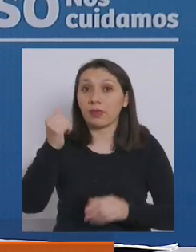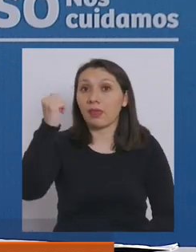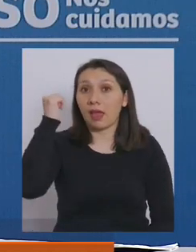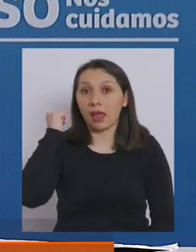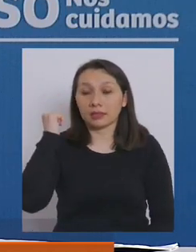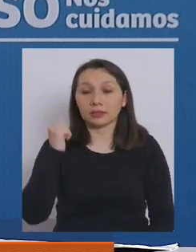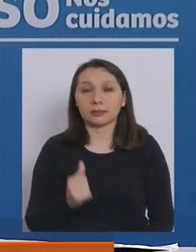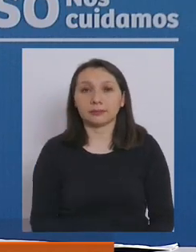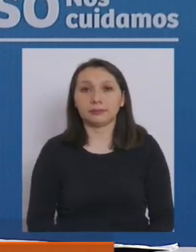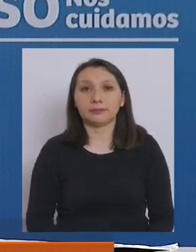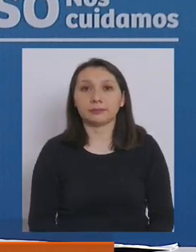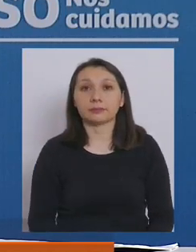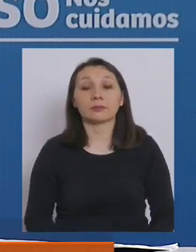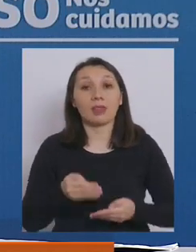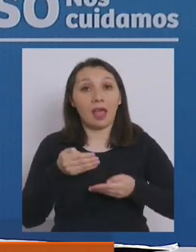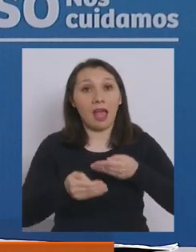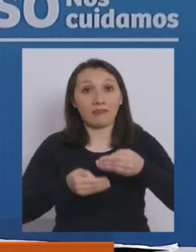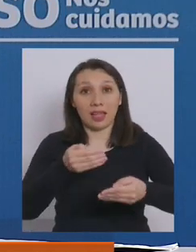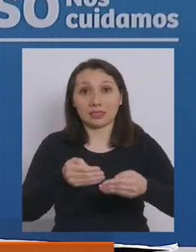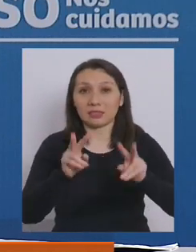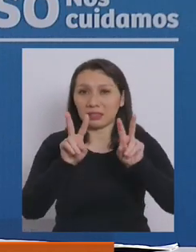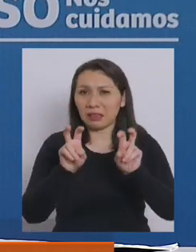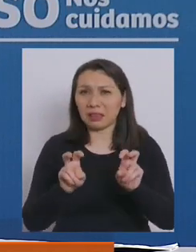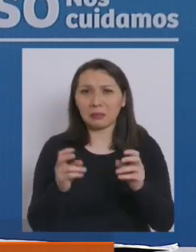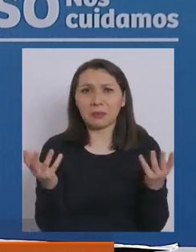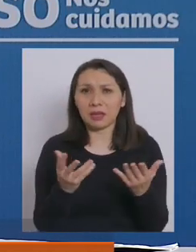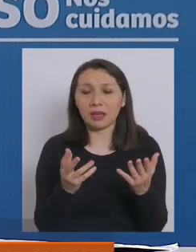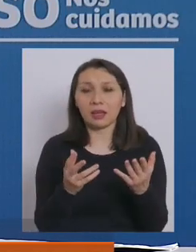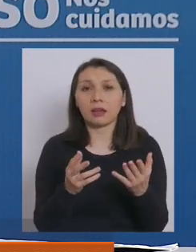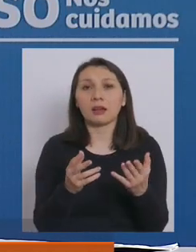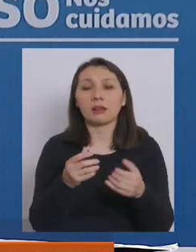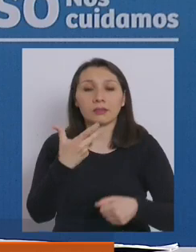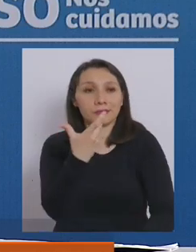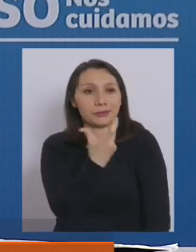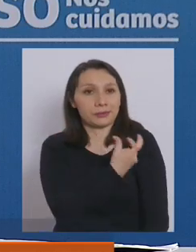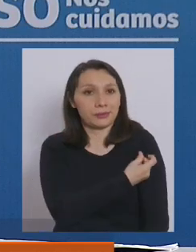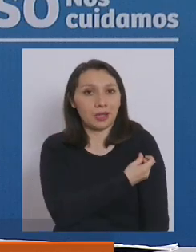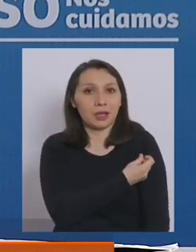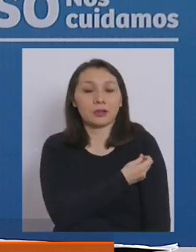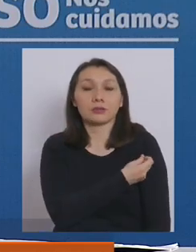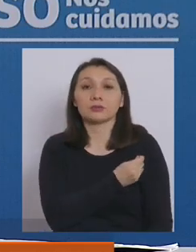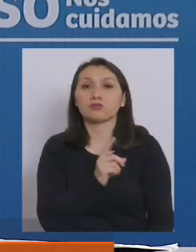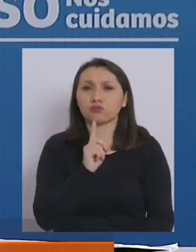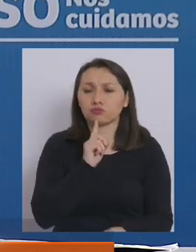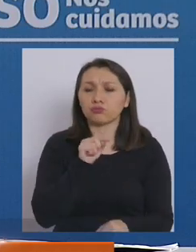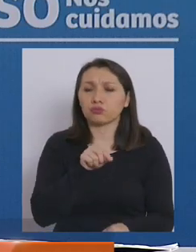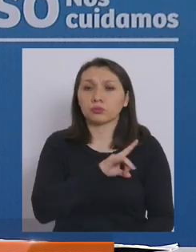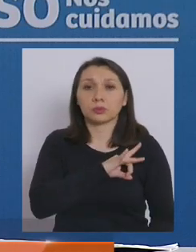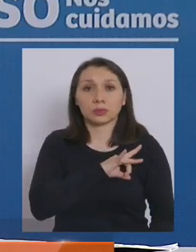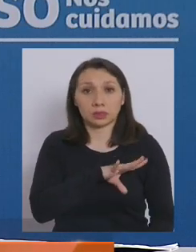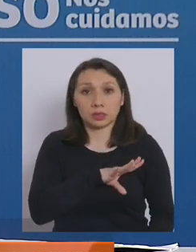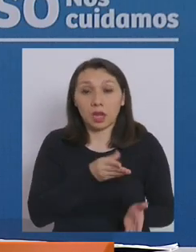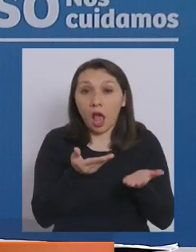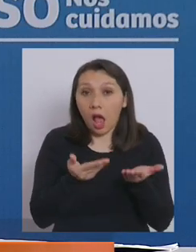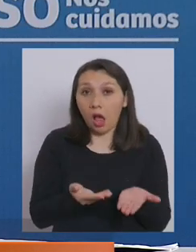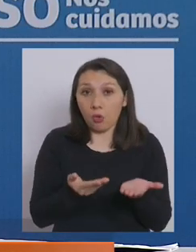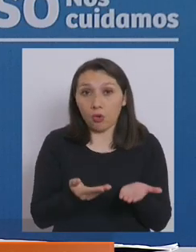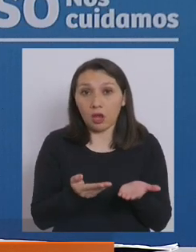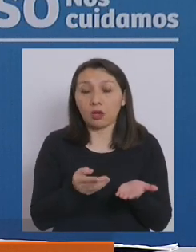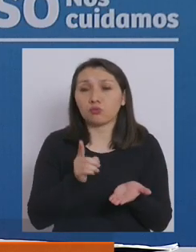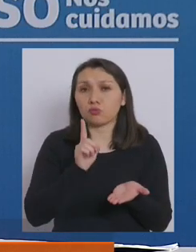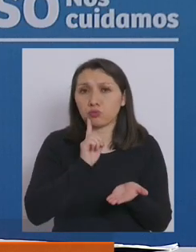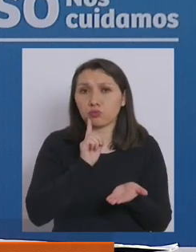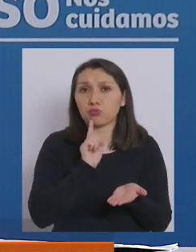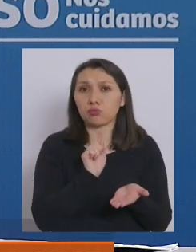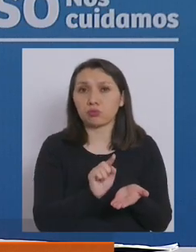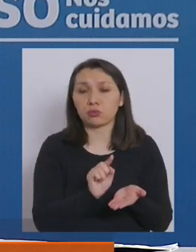ayer en los avances relacionados con el tema de las vacunas. Hay en Chile, en este momento, en